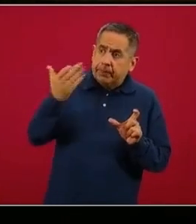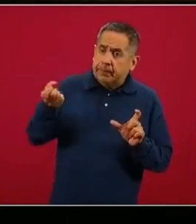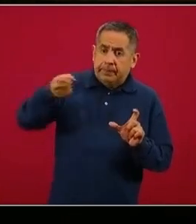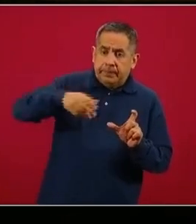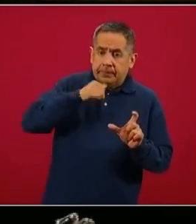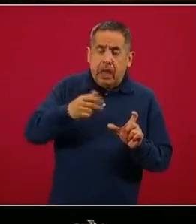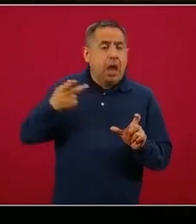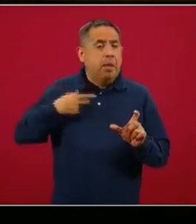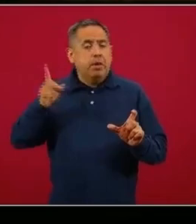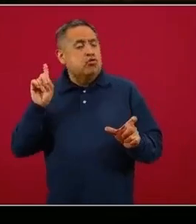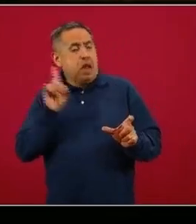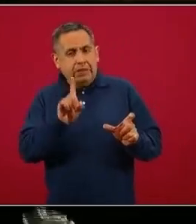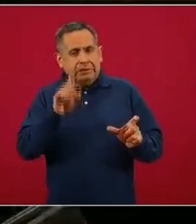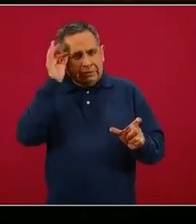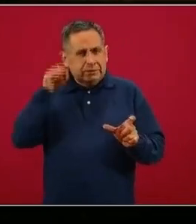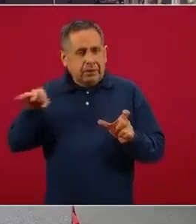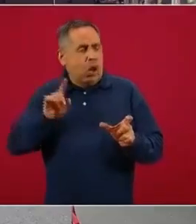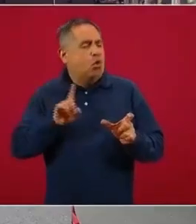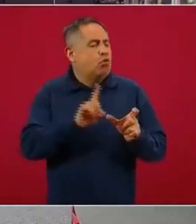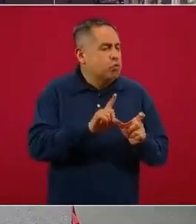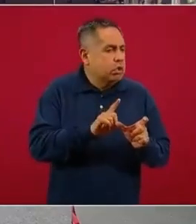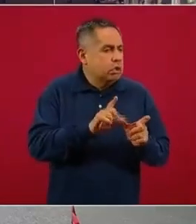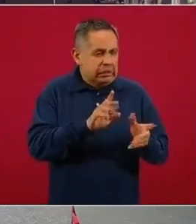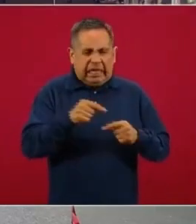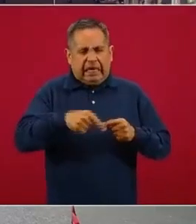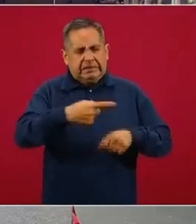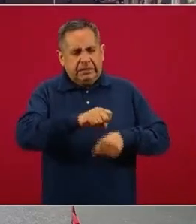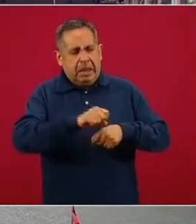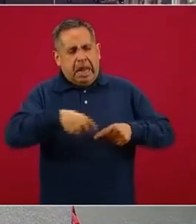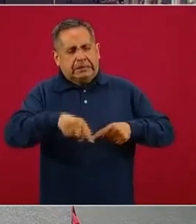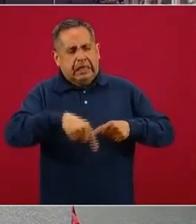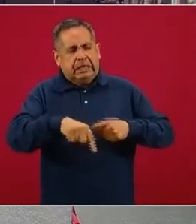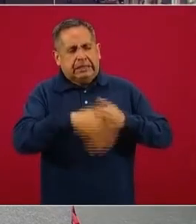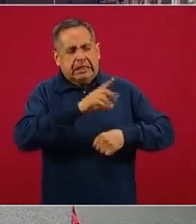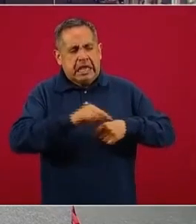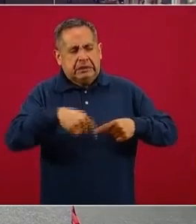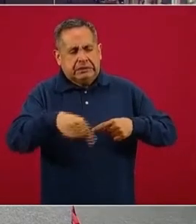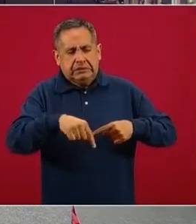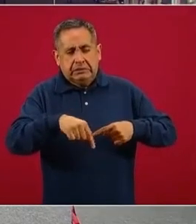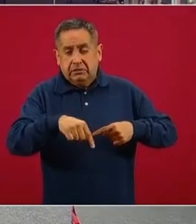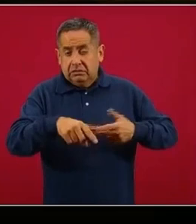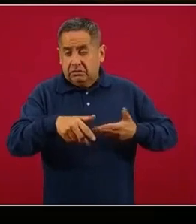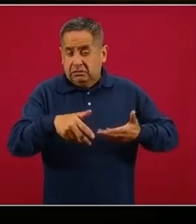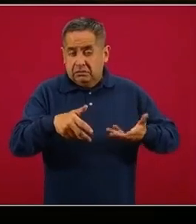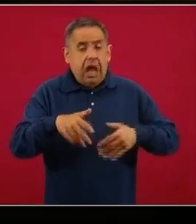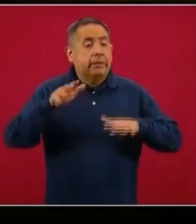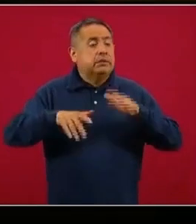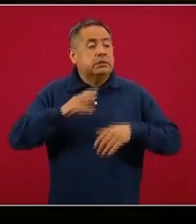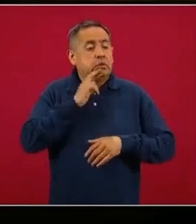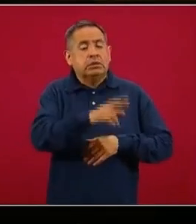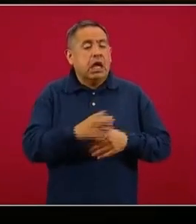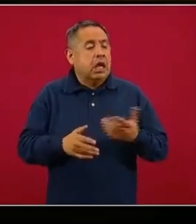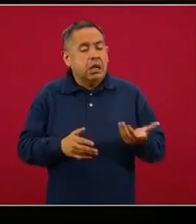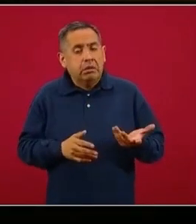servidores de la Nación pues les han dicho ya esta semana, esta quincena, en algunos casos la respuesta ha sido